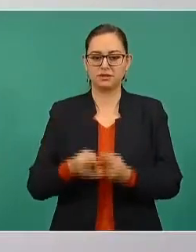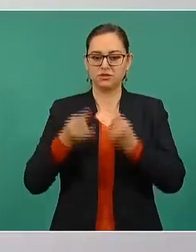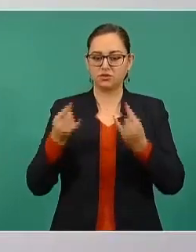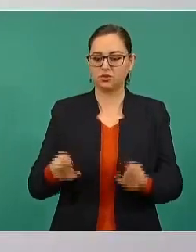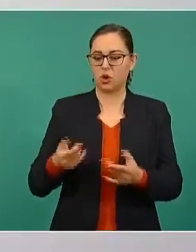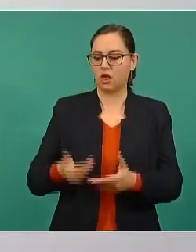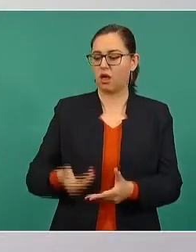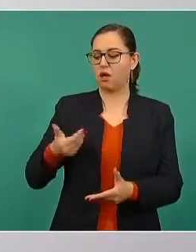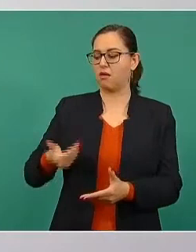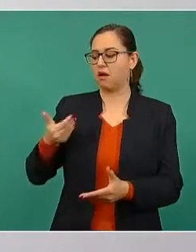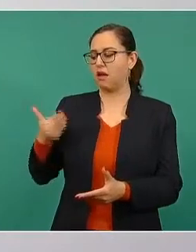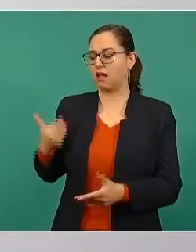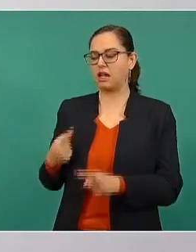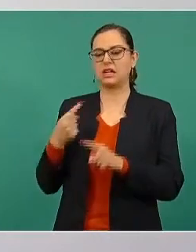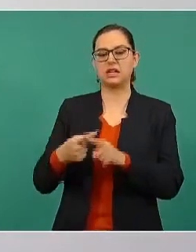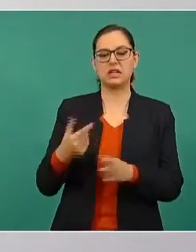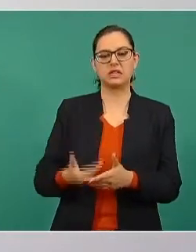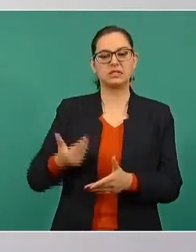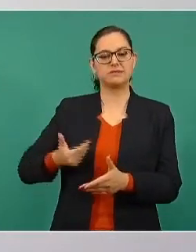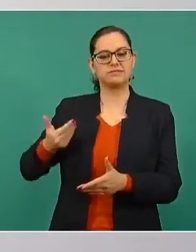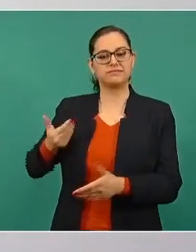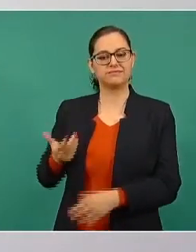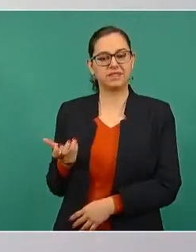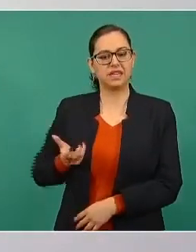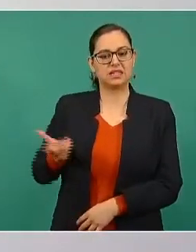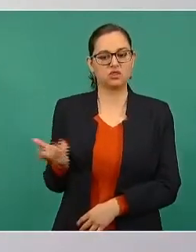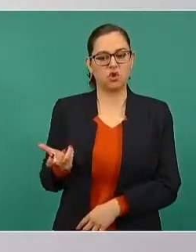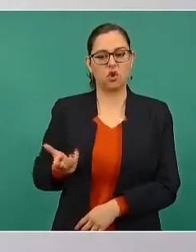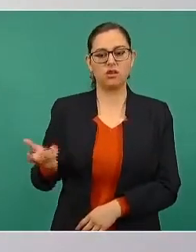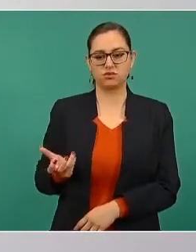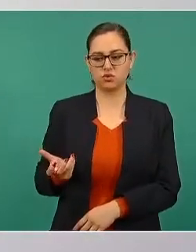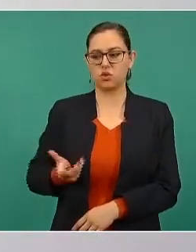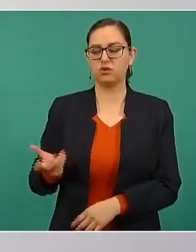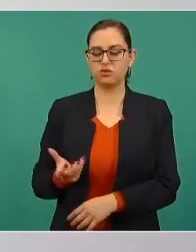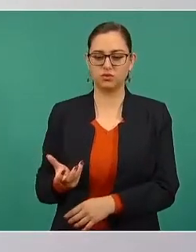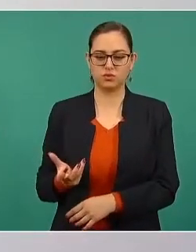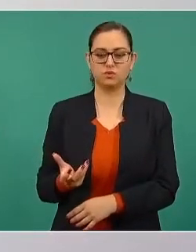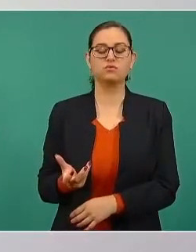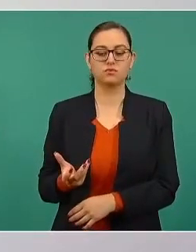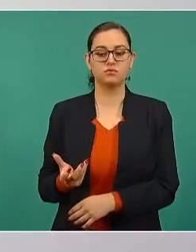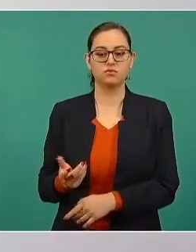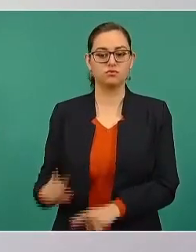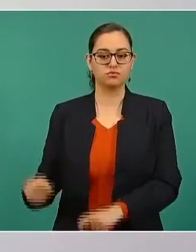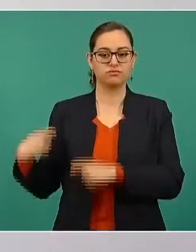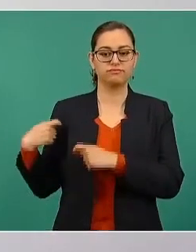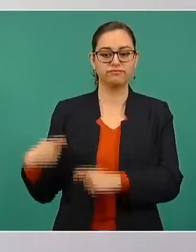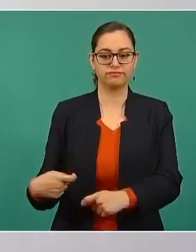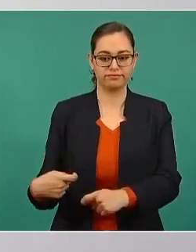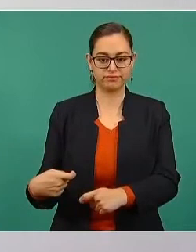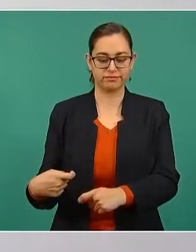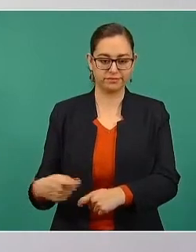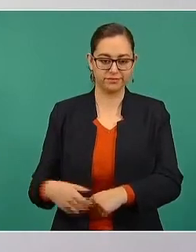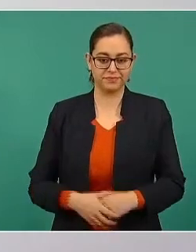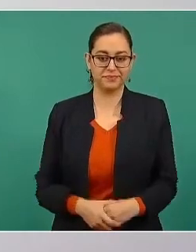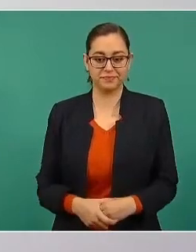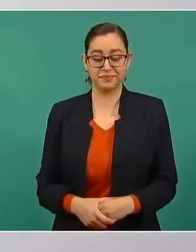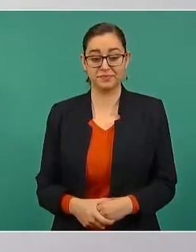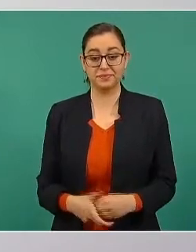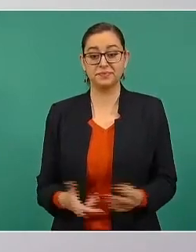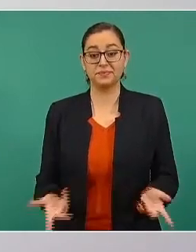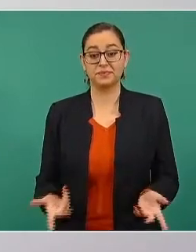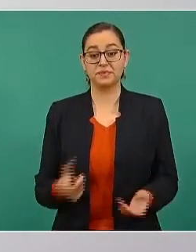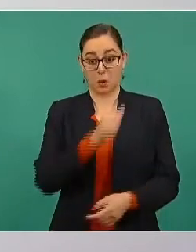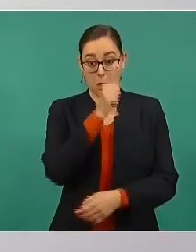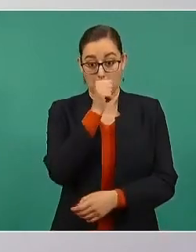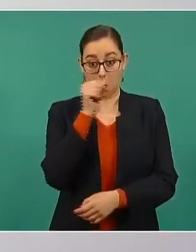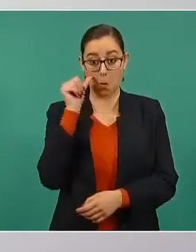han hecho otros dirigentes en otros tiempos. Y Juárez era